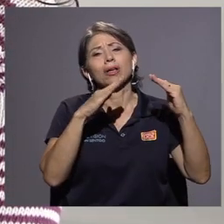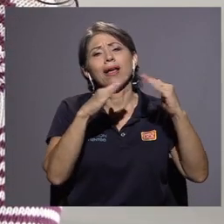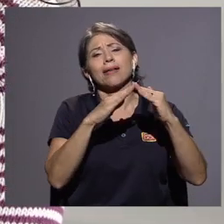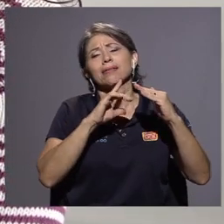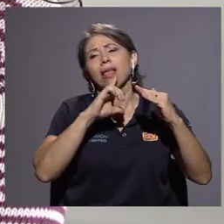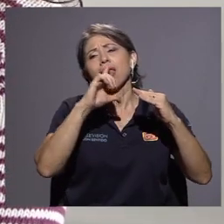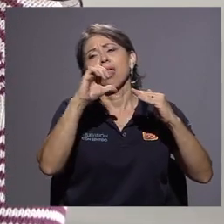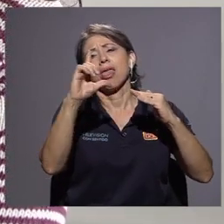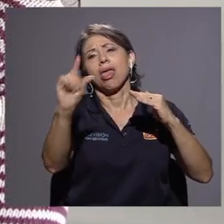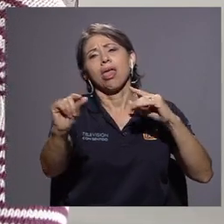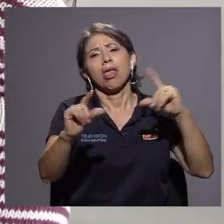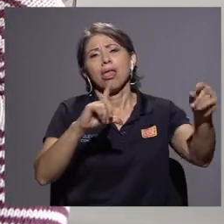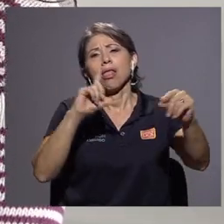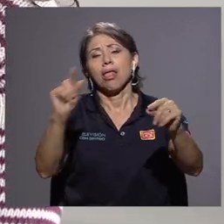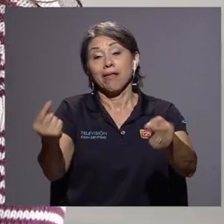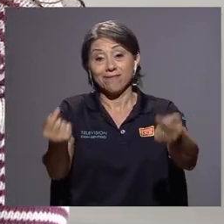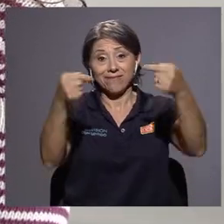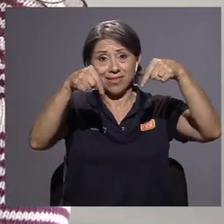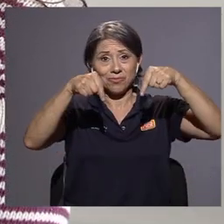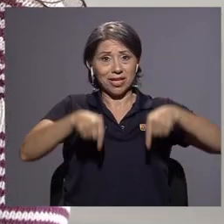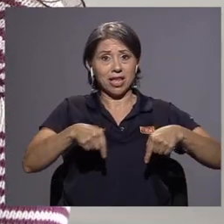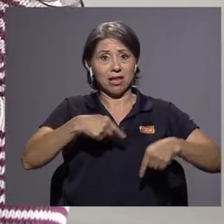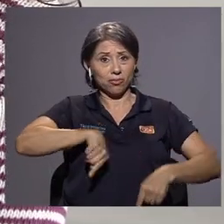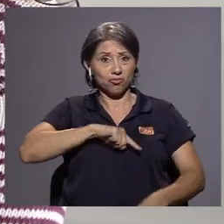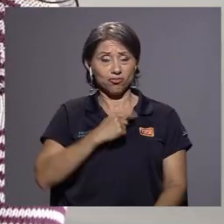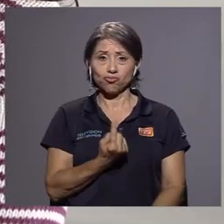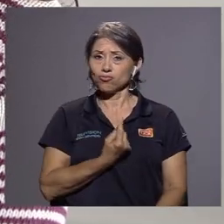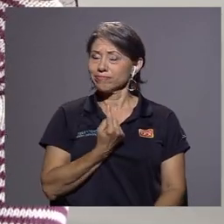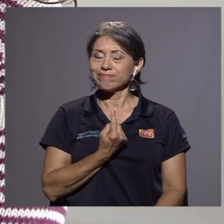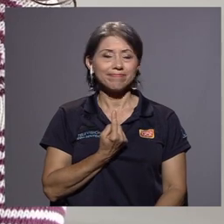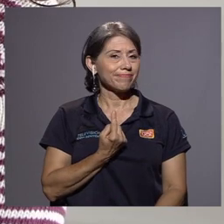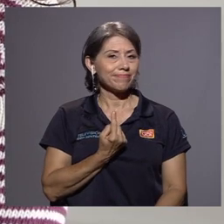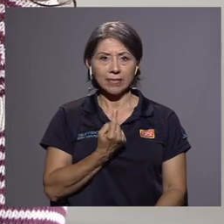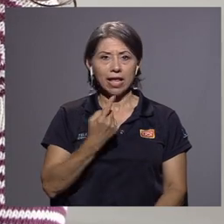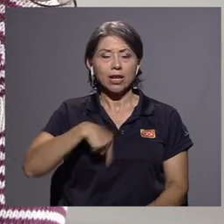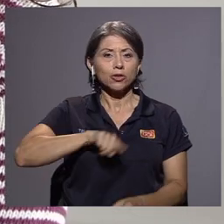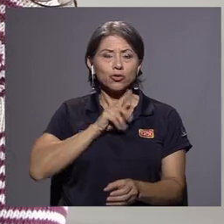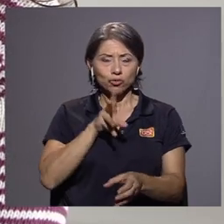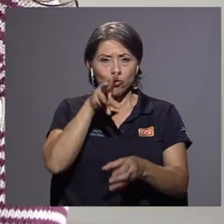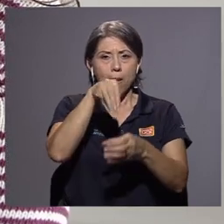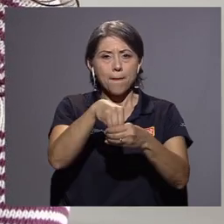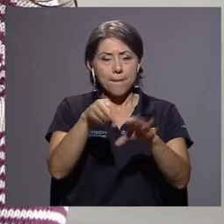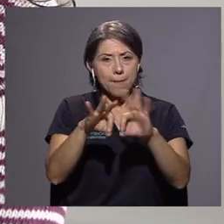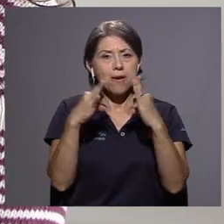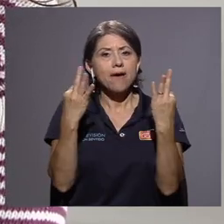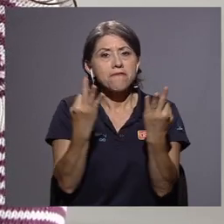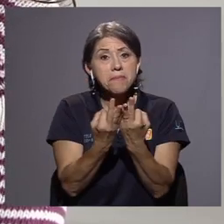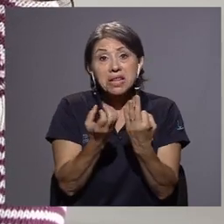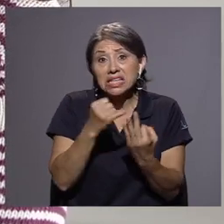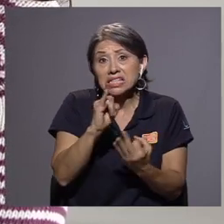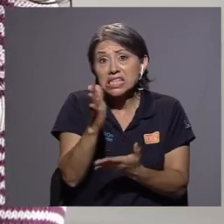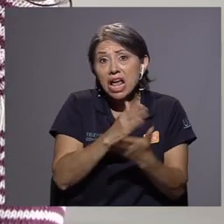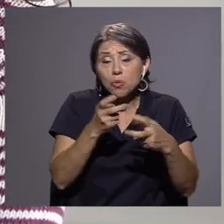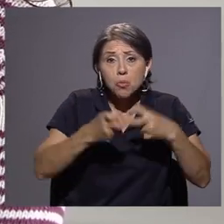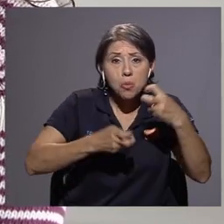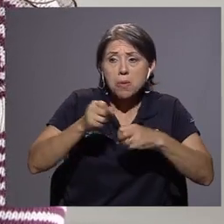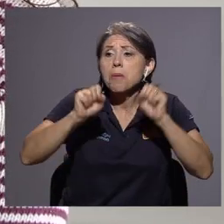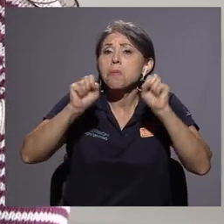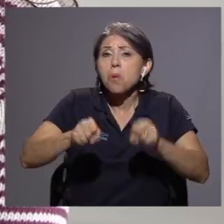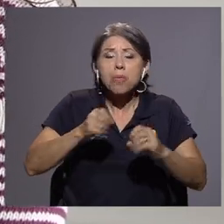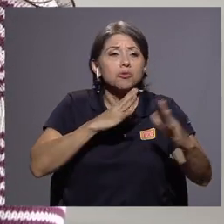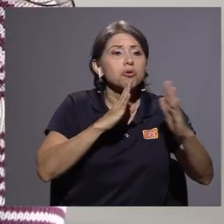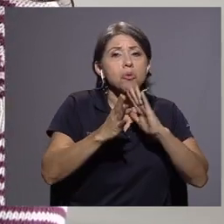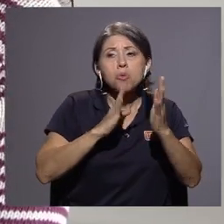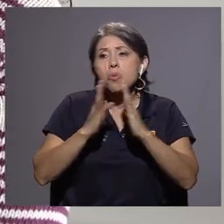alejadas, no estamos solos ni solas, que somos parte de una familia, que si hay problemas podemos hablar entre nosotros, que hay mucho